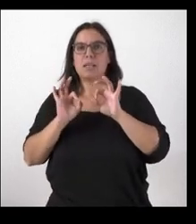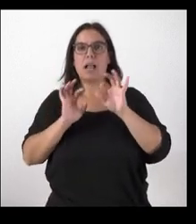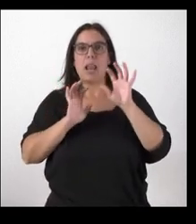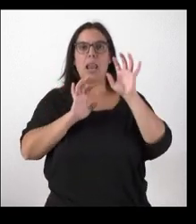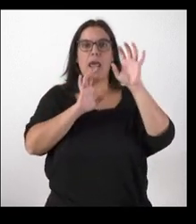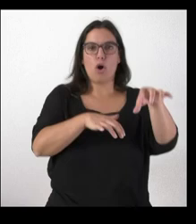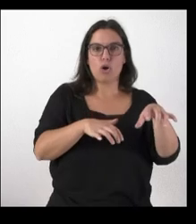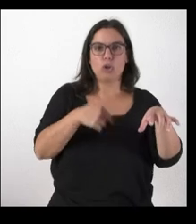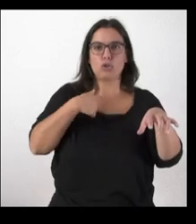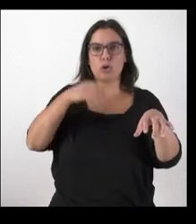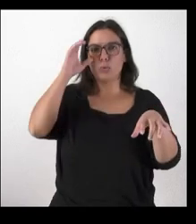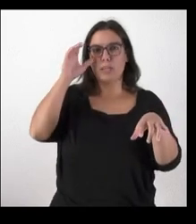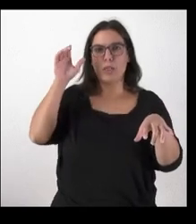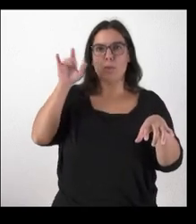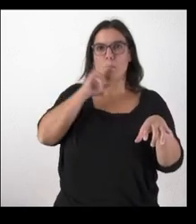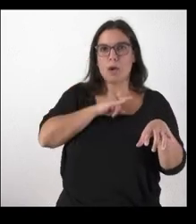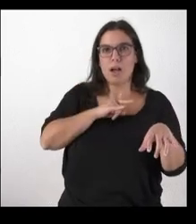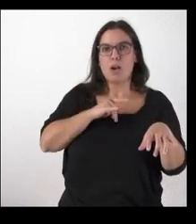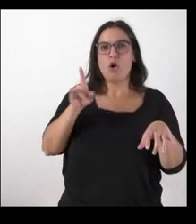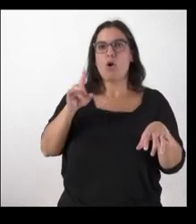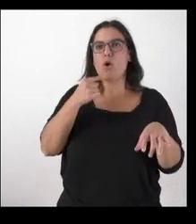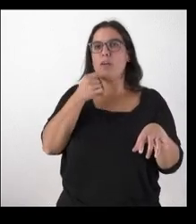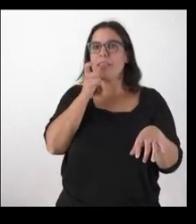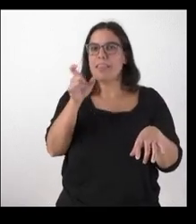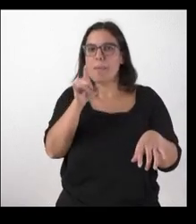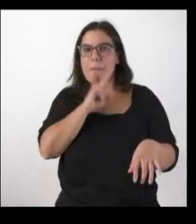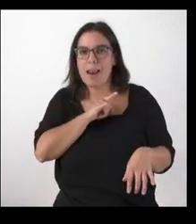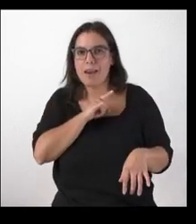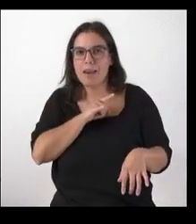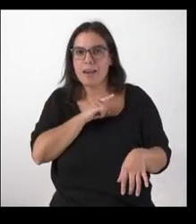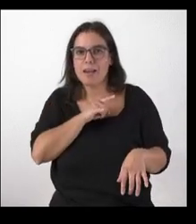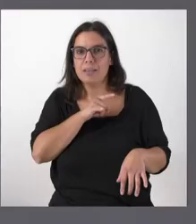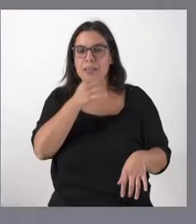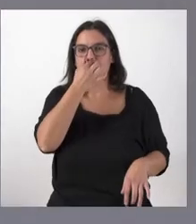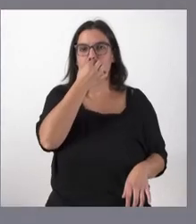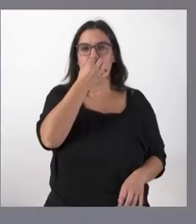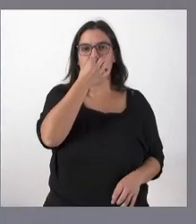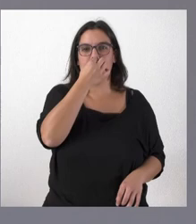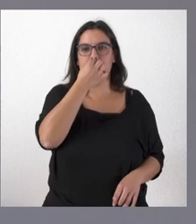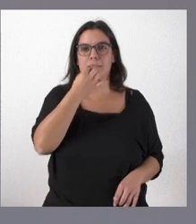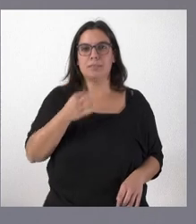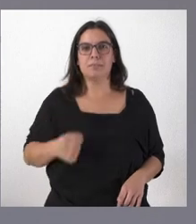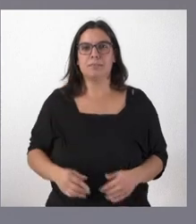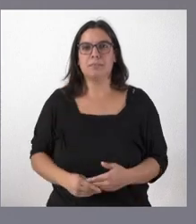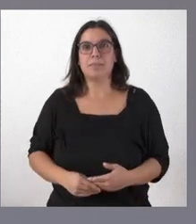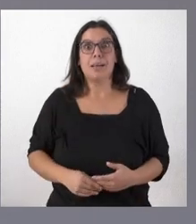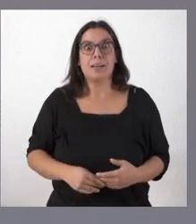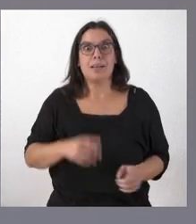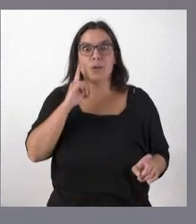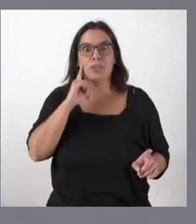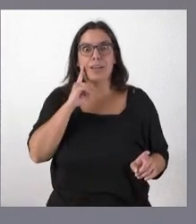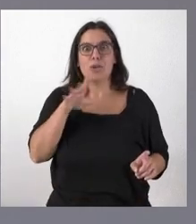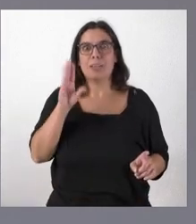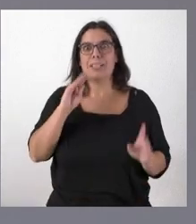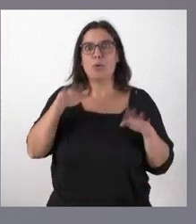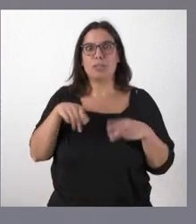o si se equivocó a la hora de utilizar el término nada más gracias no sé qué términos es que no no lo he entendido